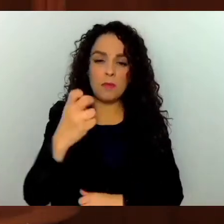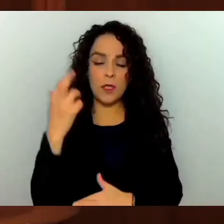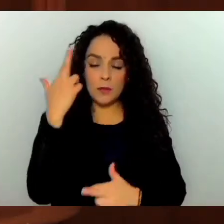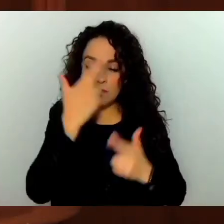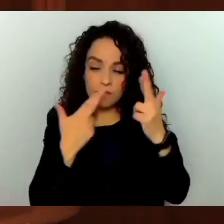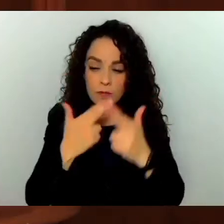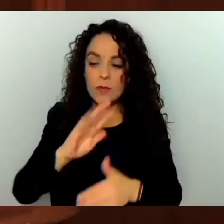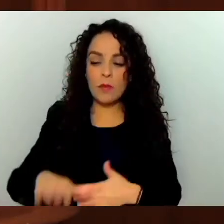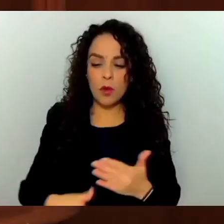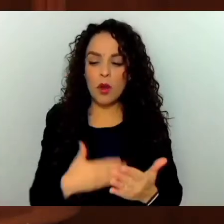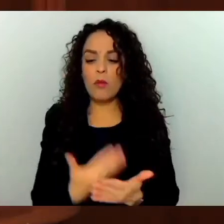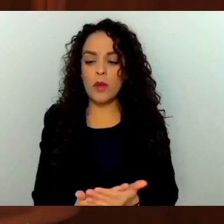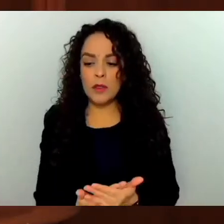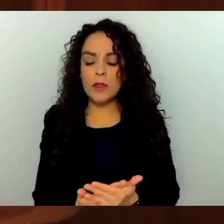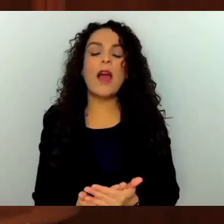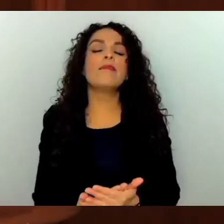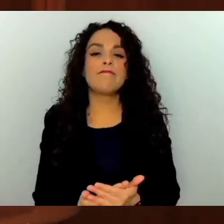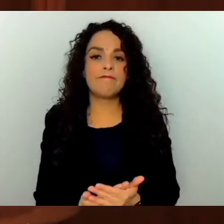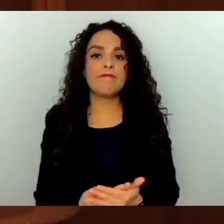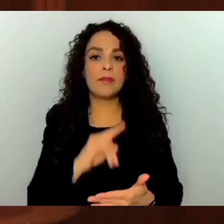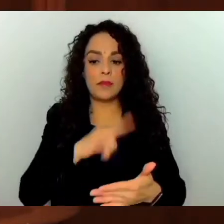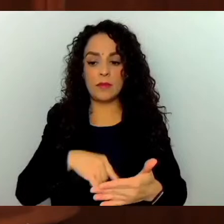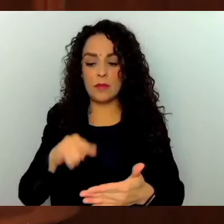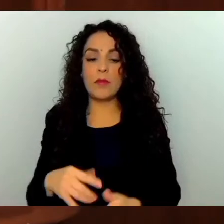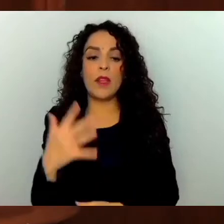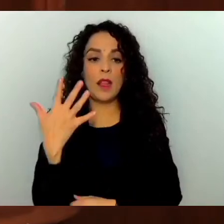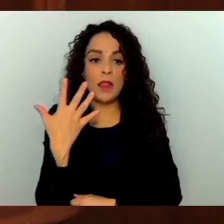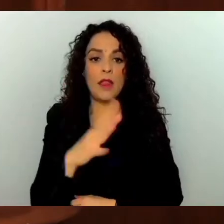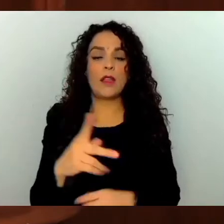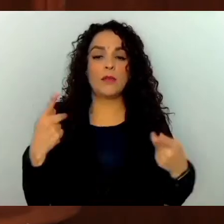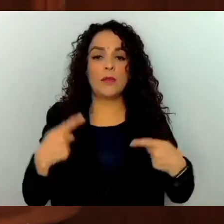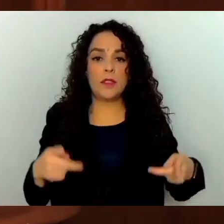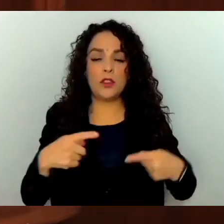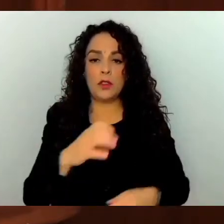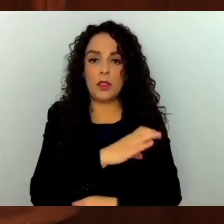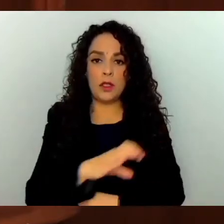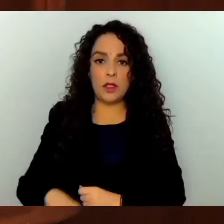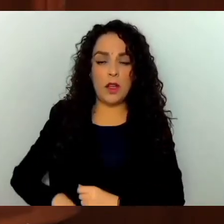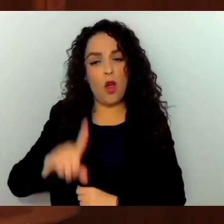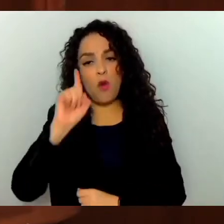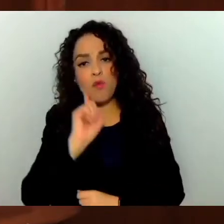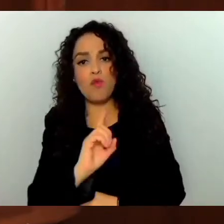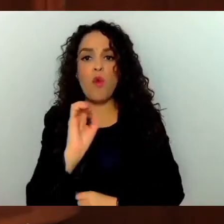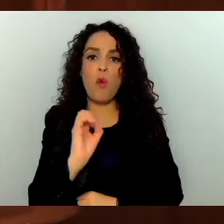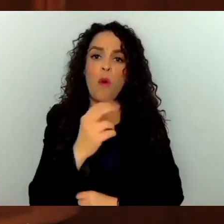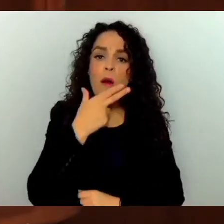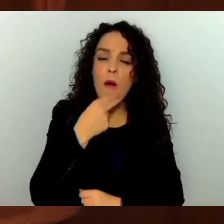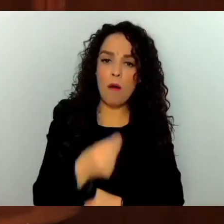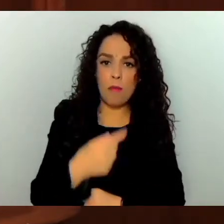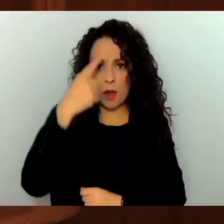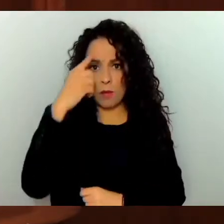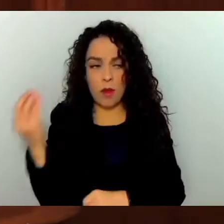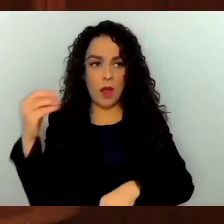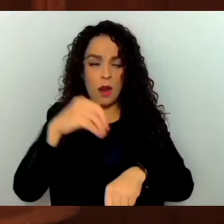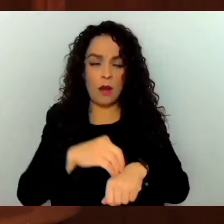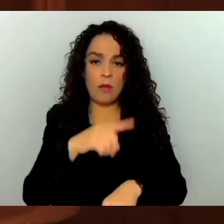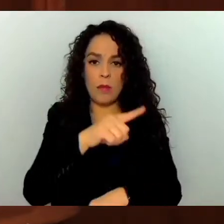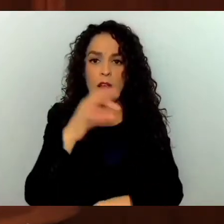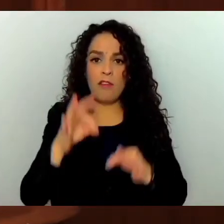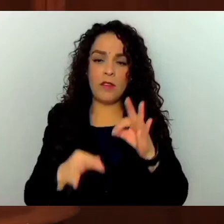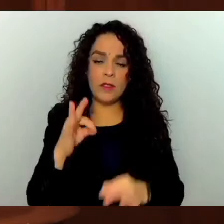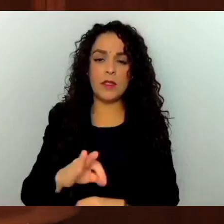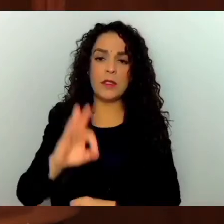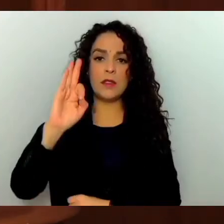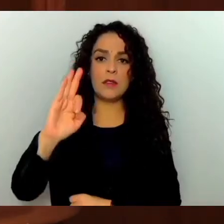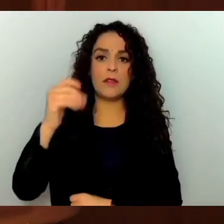las propuestas de lista de hasta 10 candidatas o candidatos para el cargo del Fiscal General de Justicia del Estado de México,